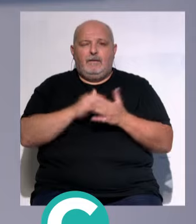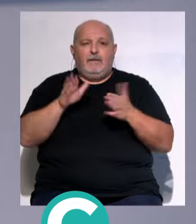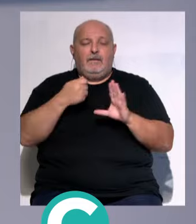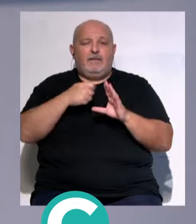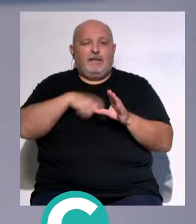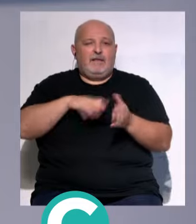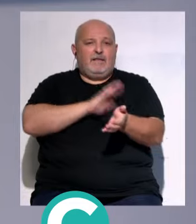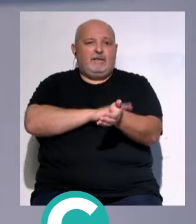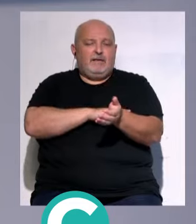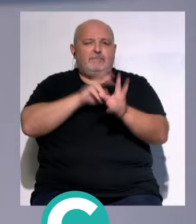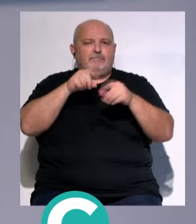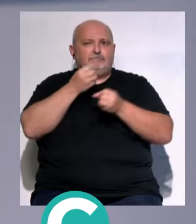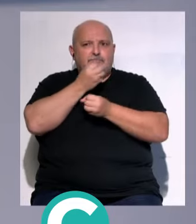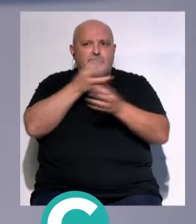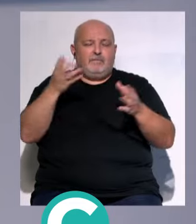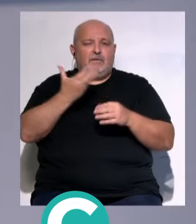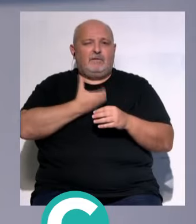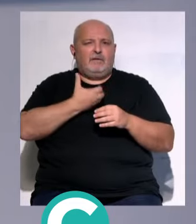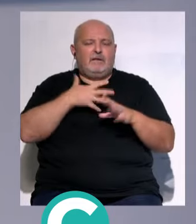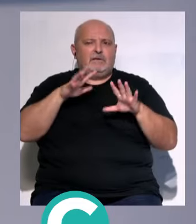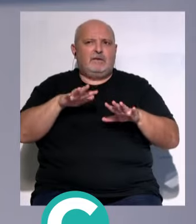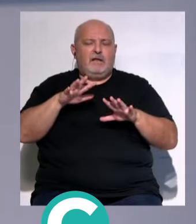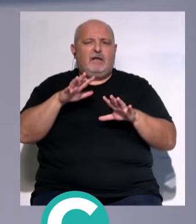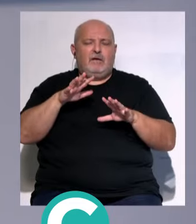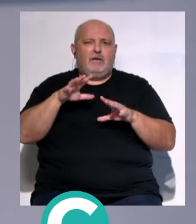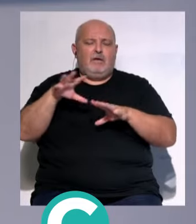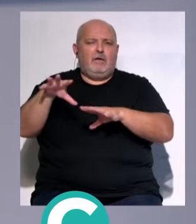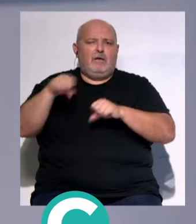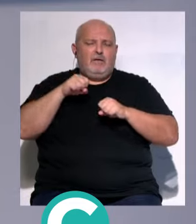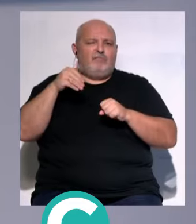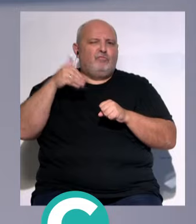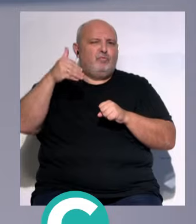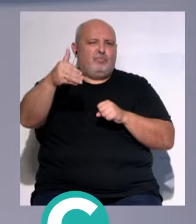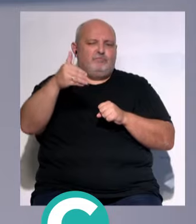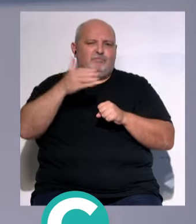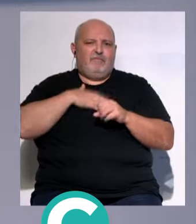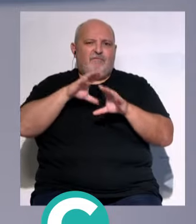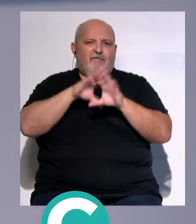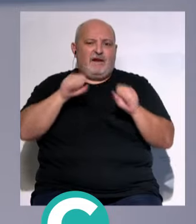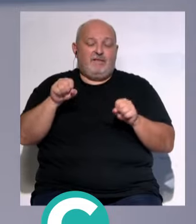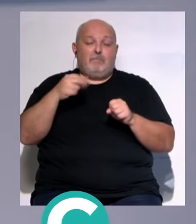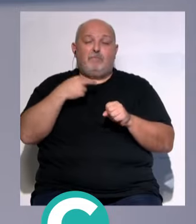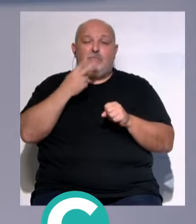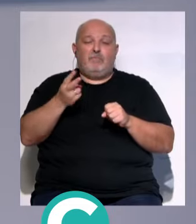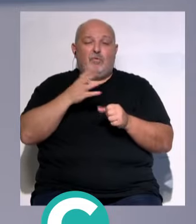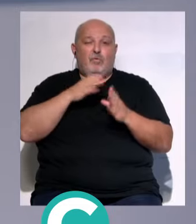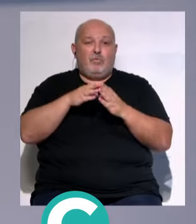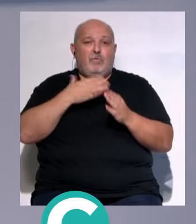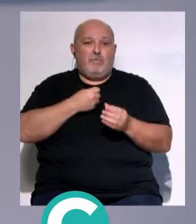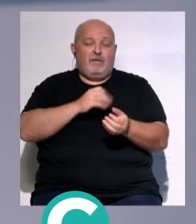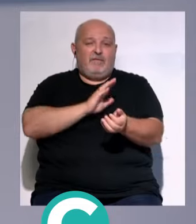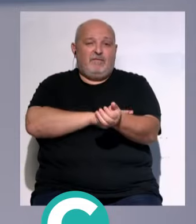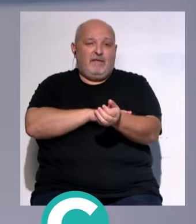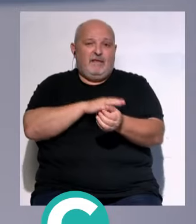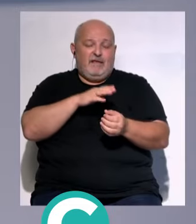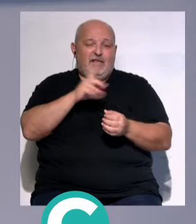Adelante Izquierda Gaditana ha asegurado que el Ayuntamiento... ...está embargando el futuro de Valcárcel... ...el portavoz del Grupo Municipal, David